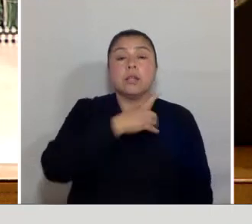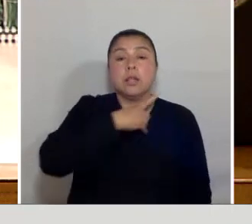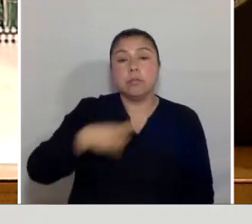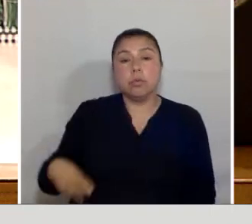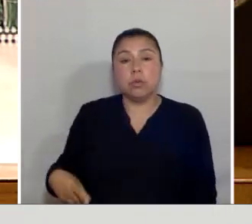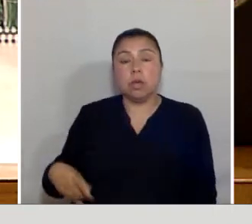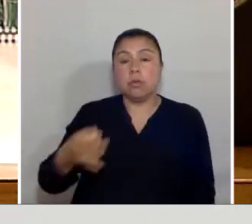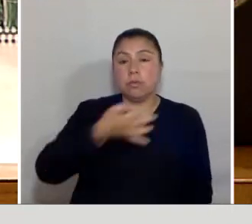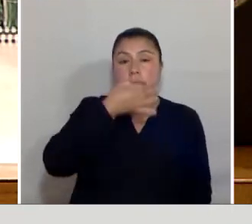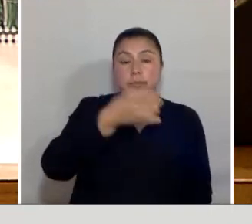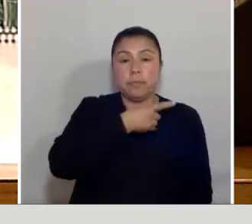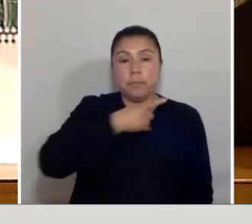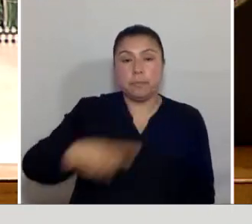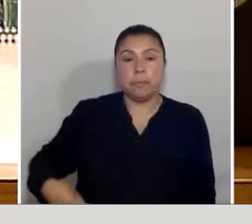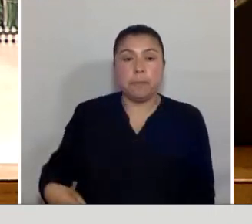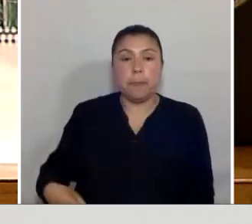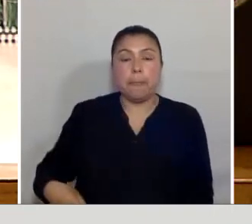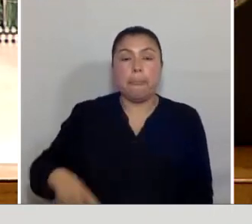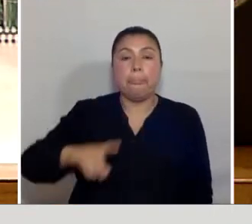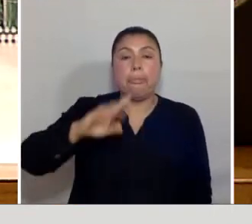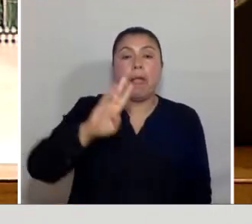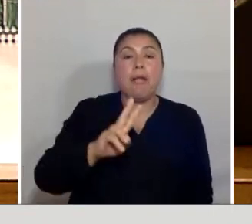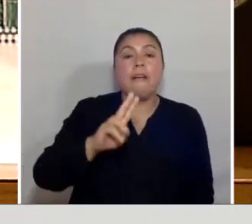...palabra el diputado Alejandro Bernales.